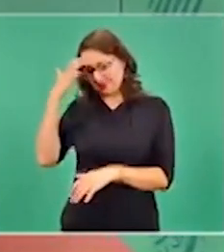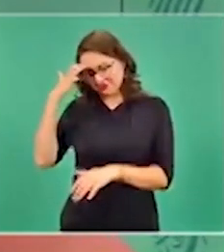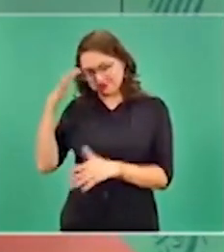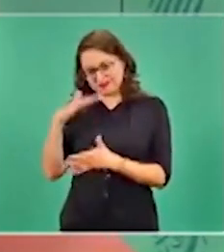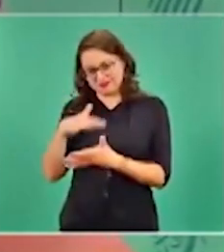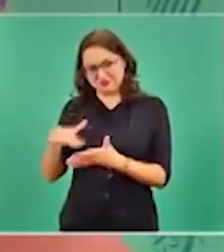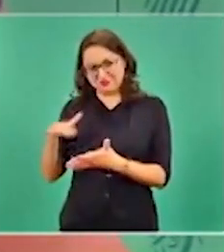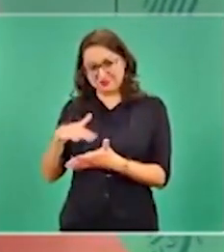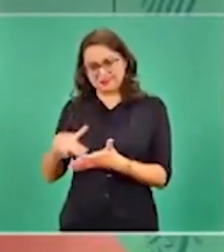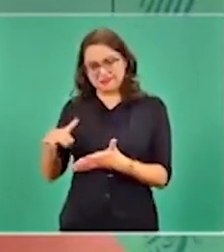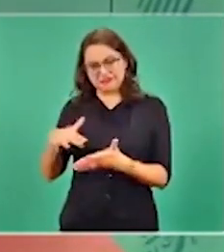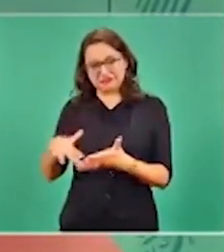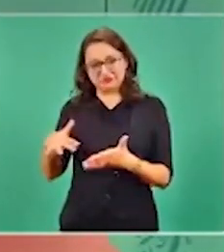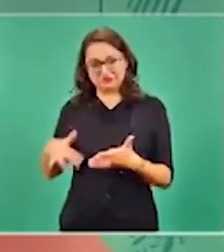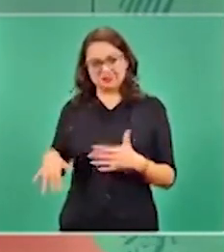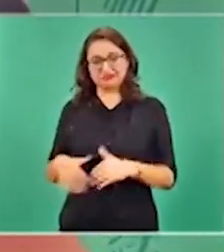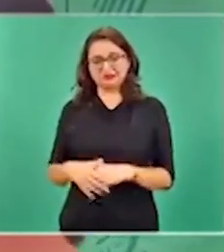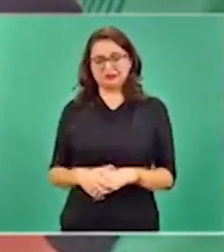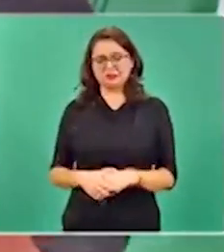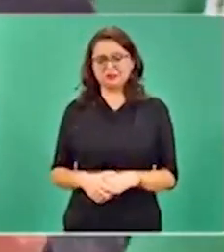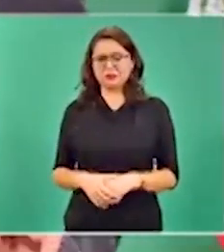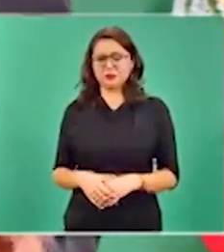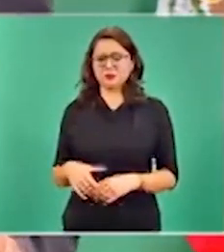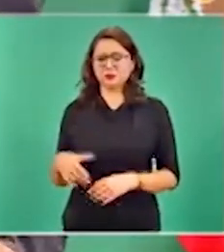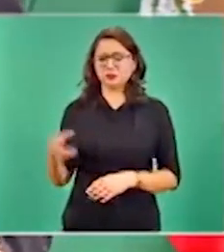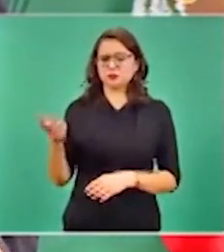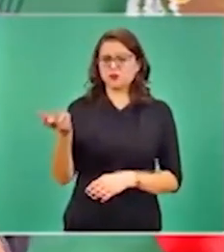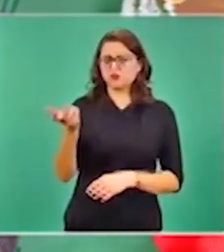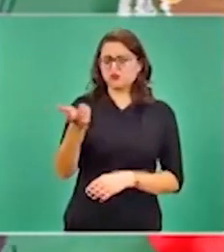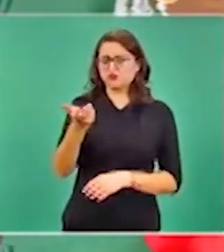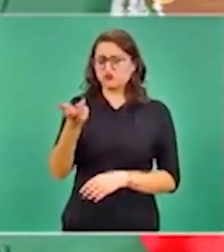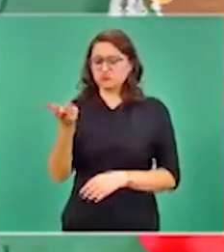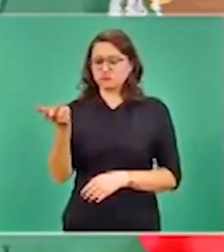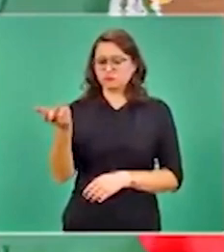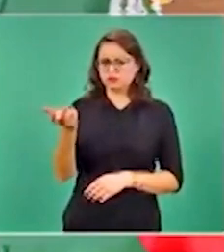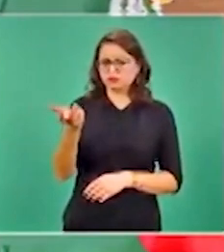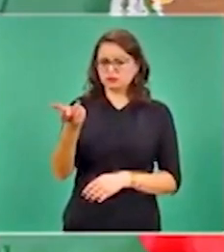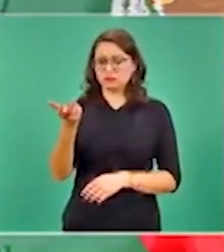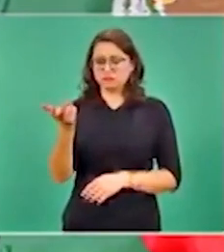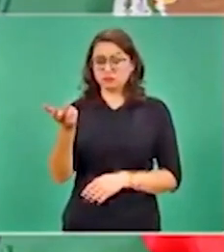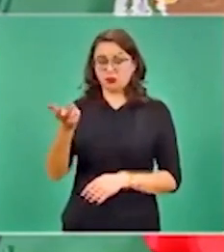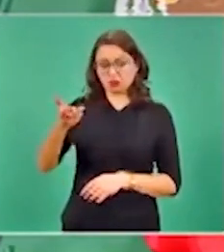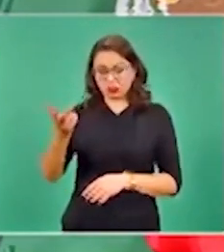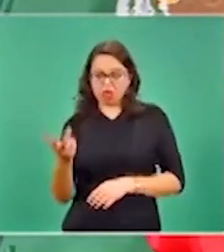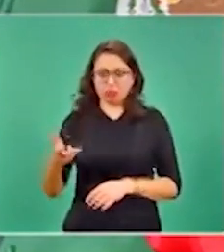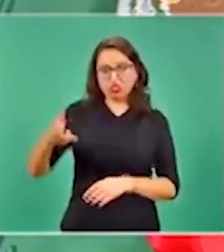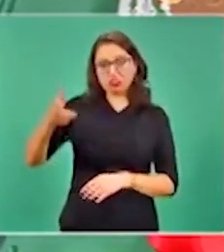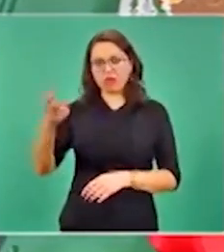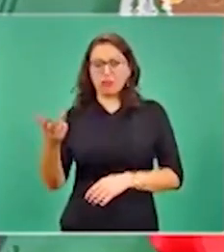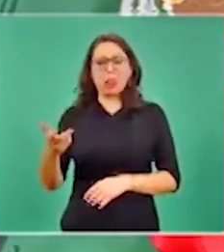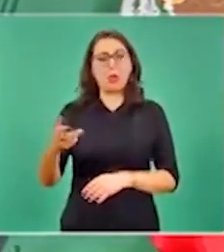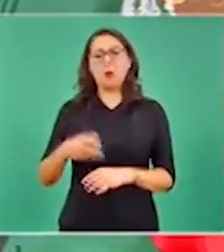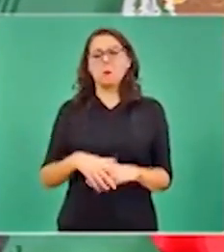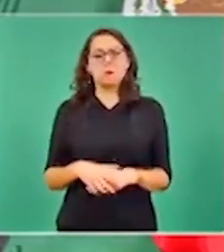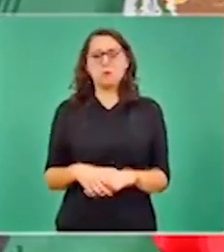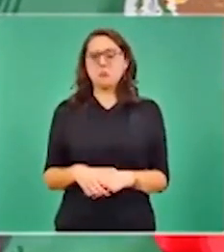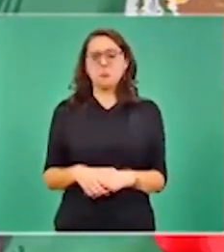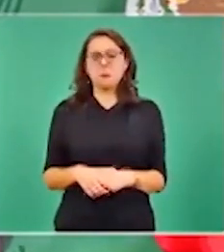y pueden brindar, y no se cae una gota del champán.